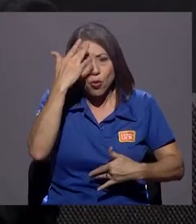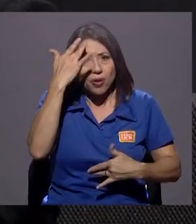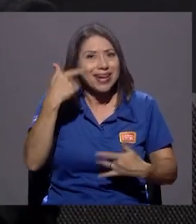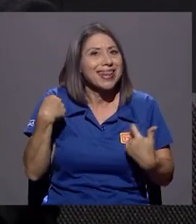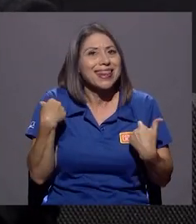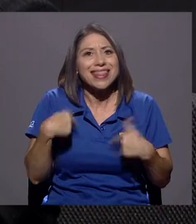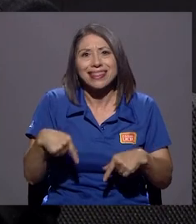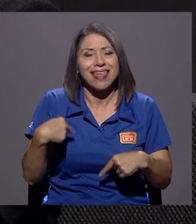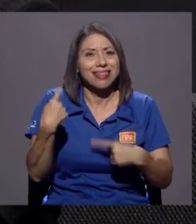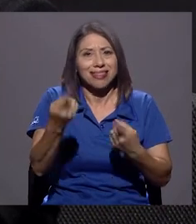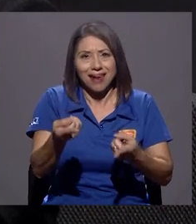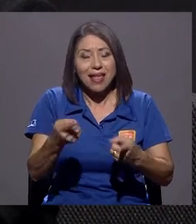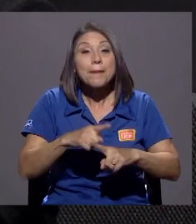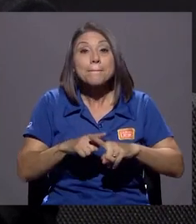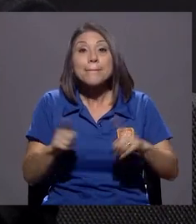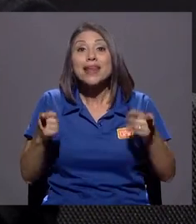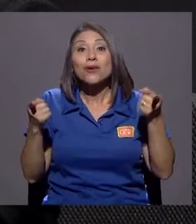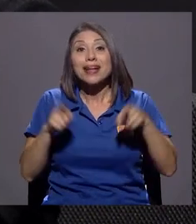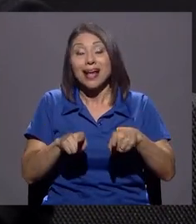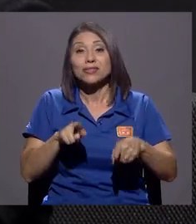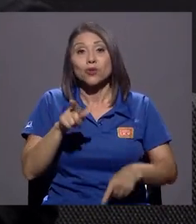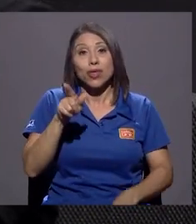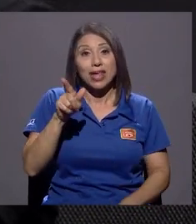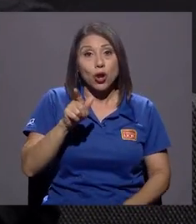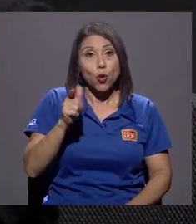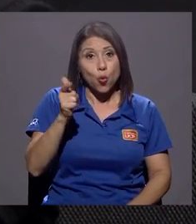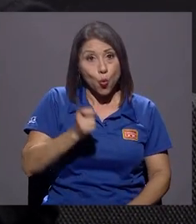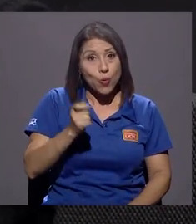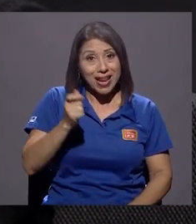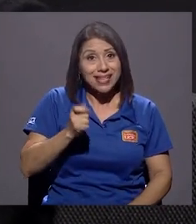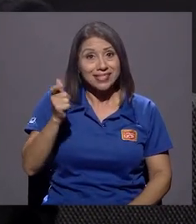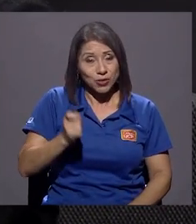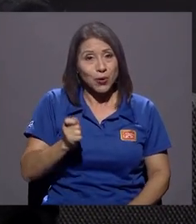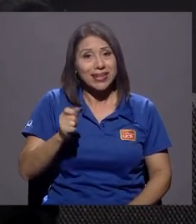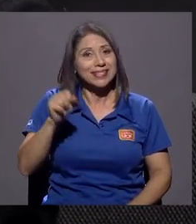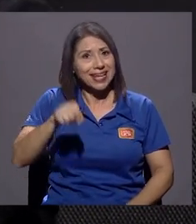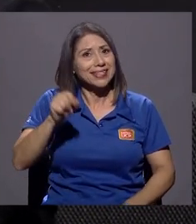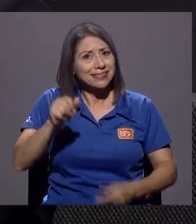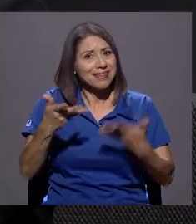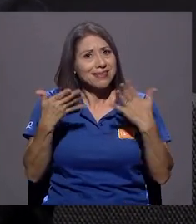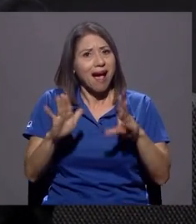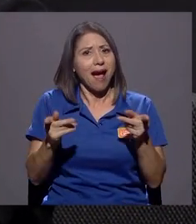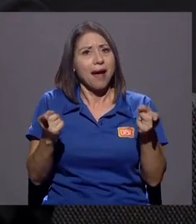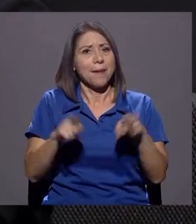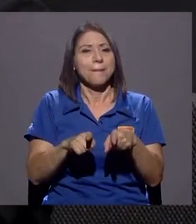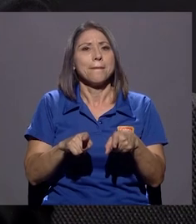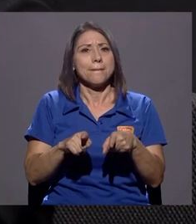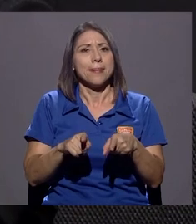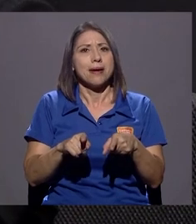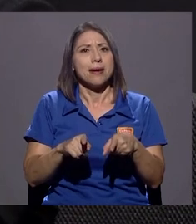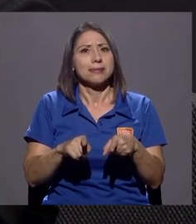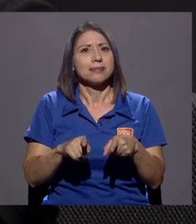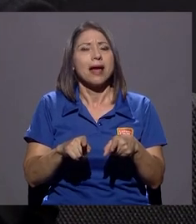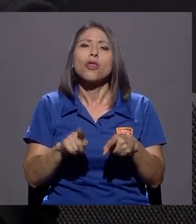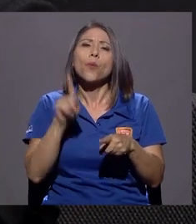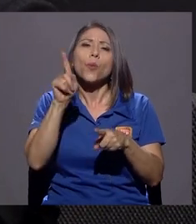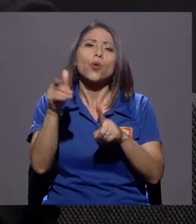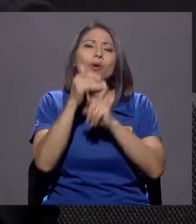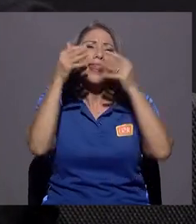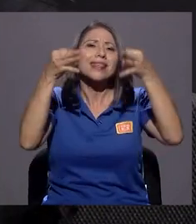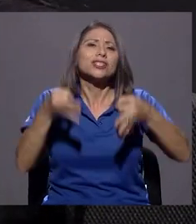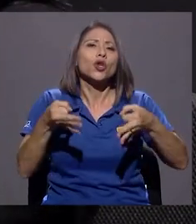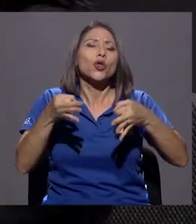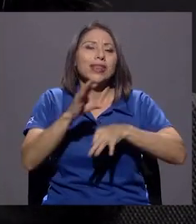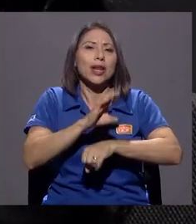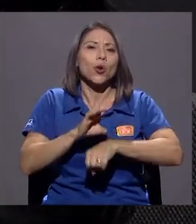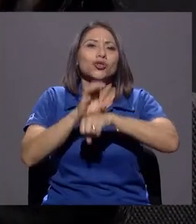Pero en el caso de las jubilaciones que sí ha habido y que ha sido, digamos, producto de una decisión del Consejo Médico de